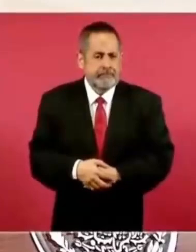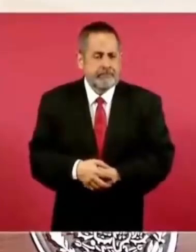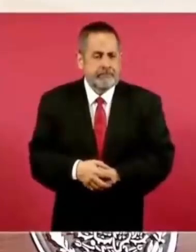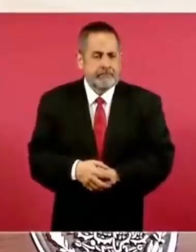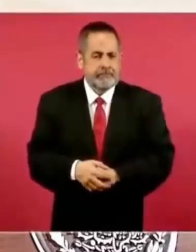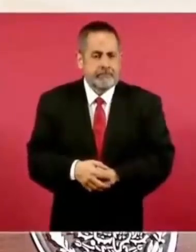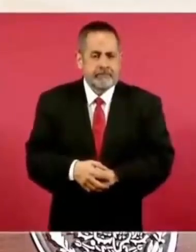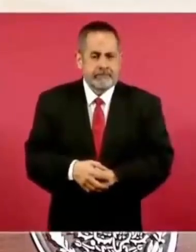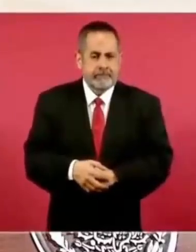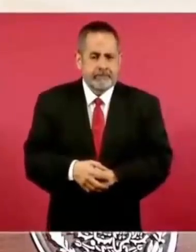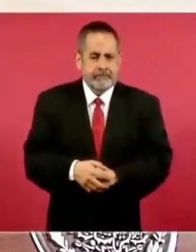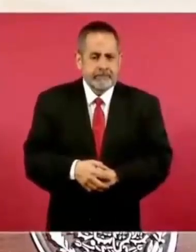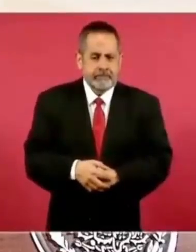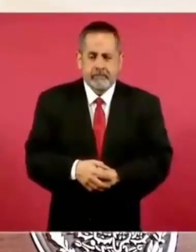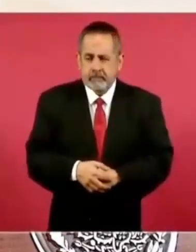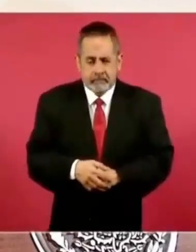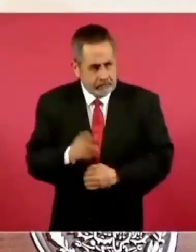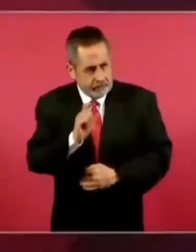¿Y cuándo?